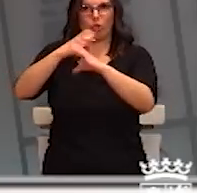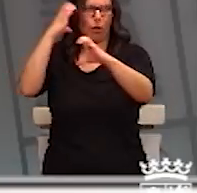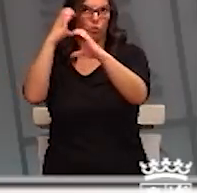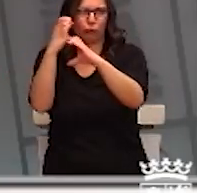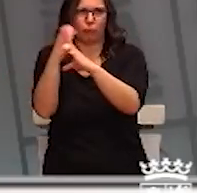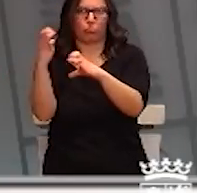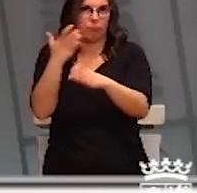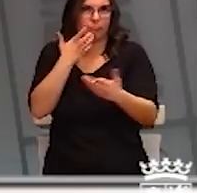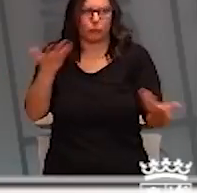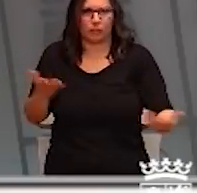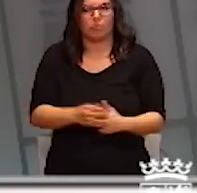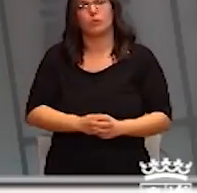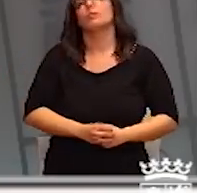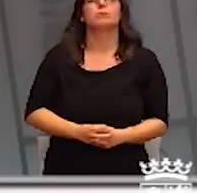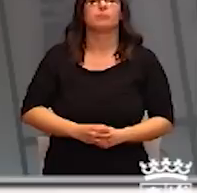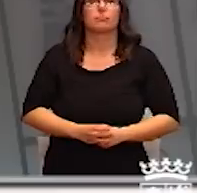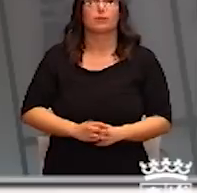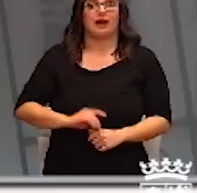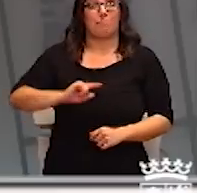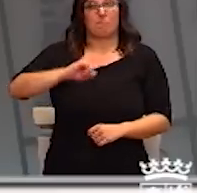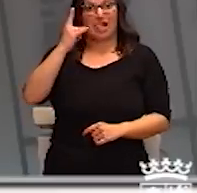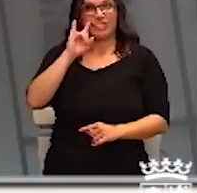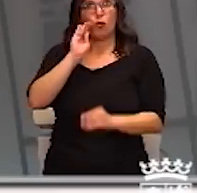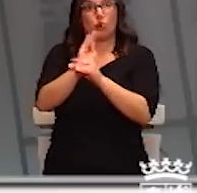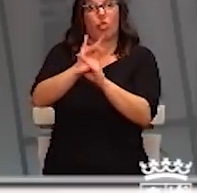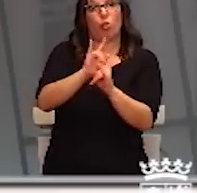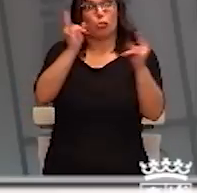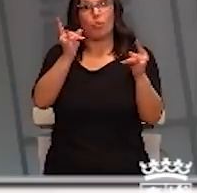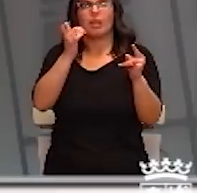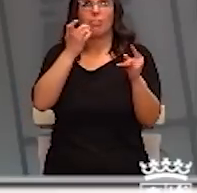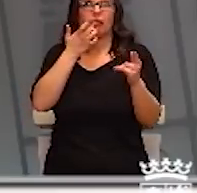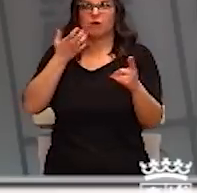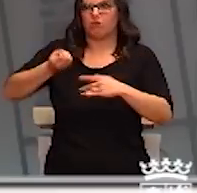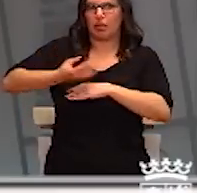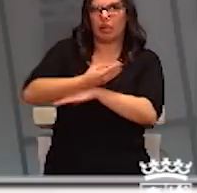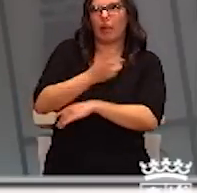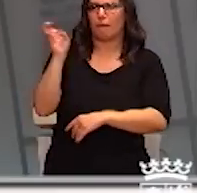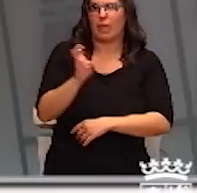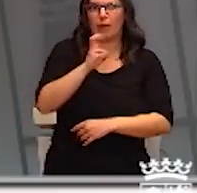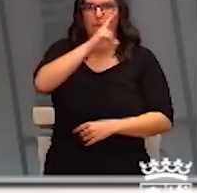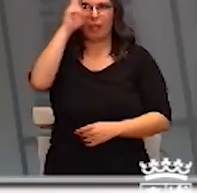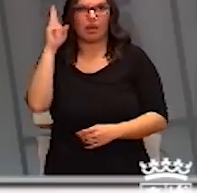rotación tiene. Especialmente, hacemos referencia al transporte en tren, en ferrocarril desde Madrid.